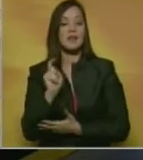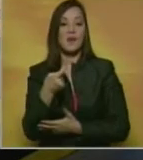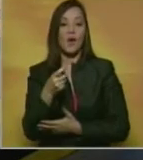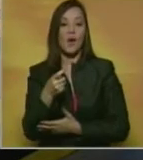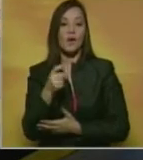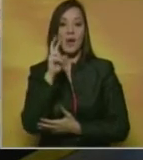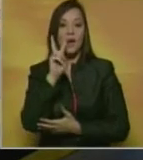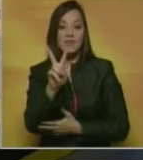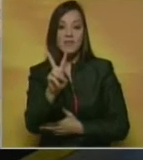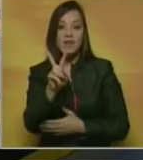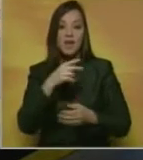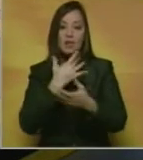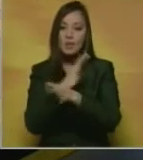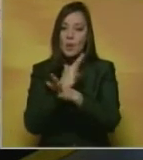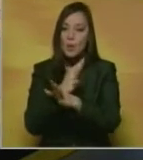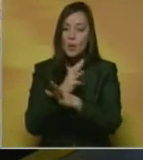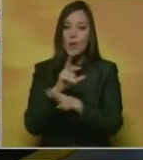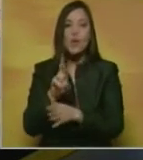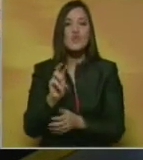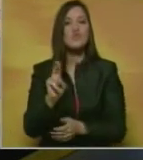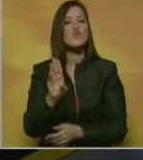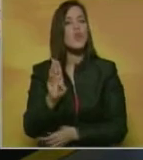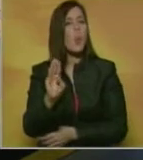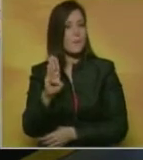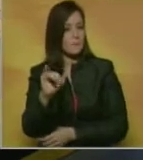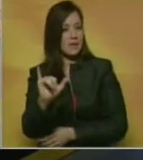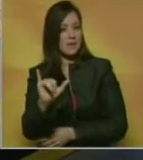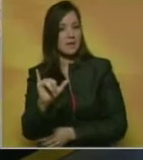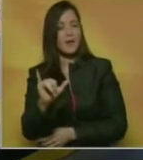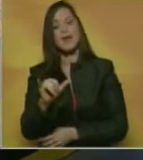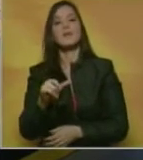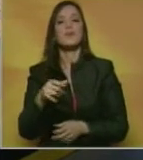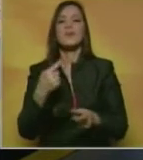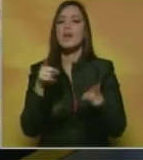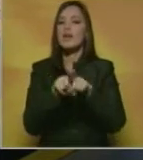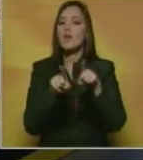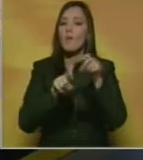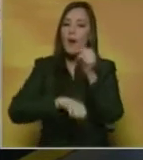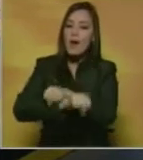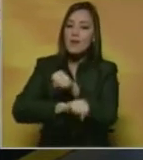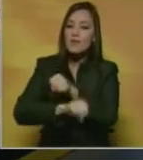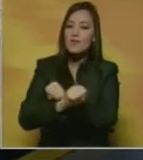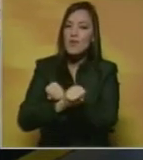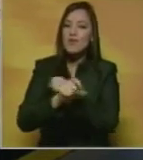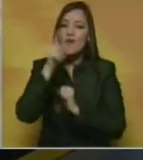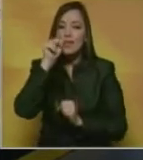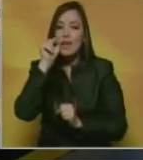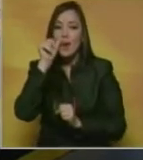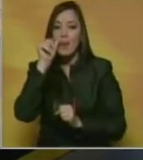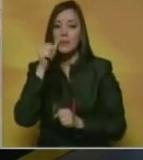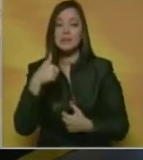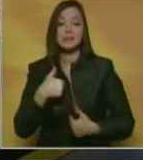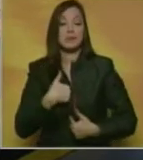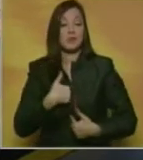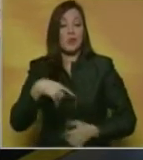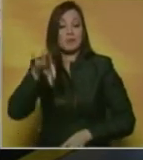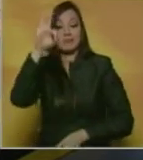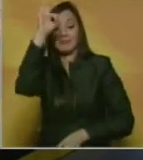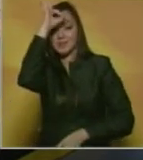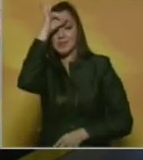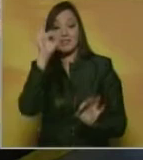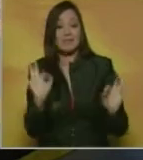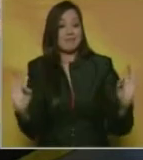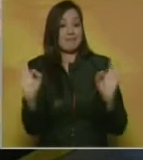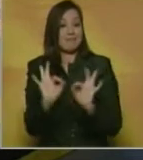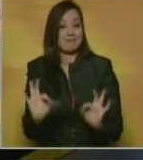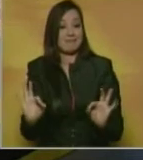Disfrutando del rugby viéndolo ¿no? Sí. Dice que es el fútbol americano para hombres. Así es aproximándonos porque de verdad que yo de rugby no sé nada.